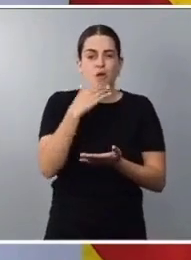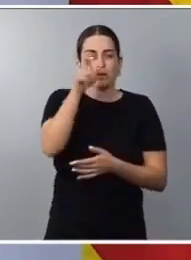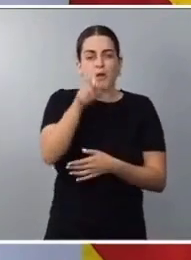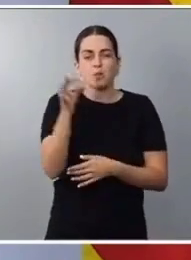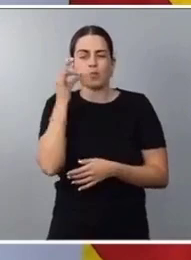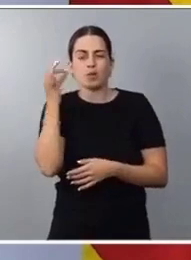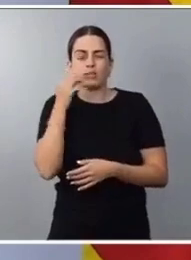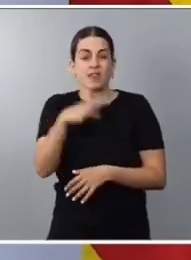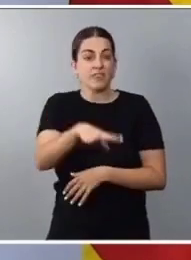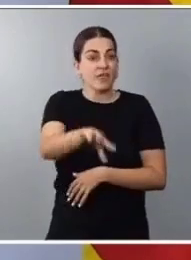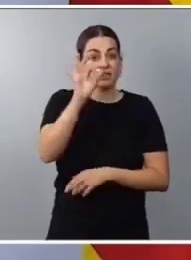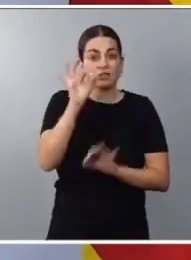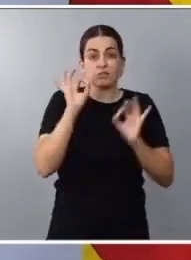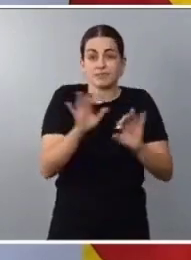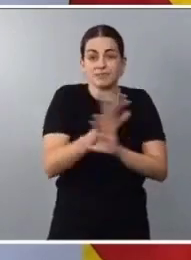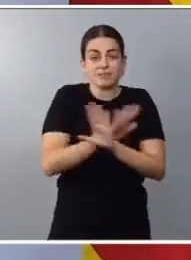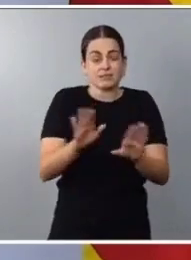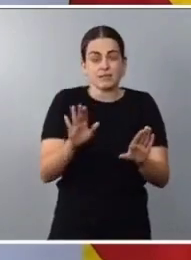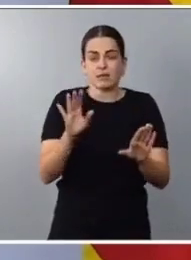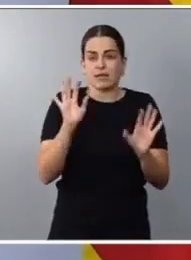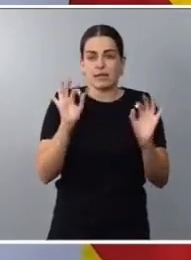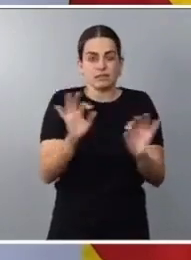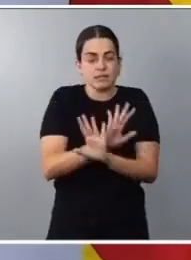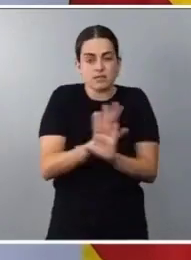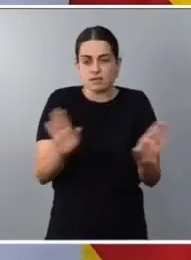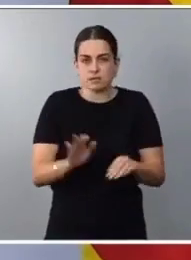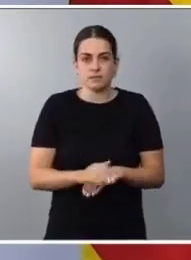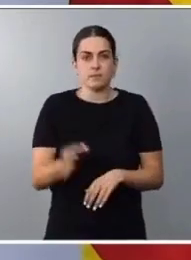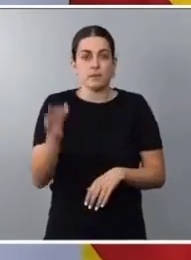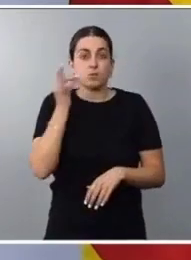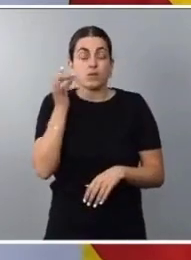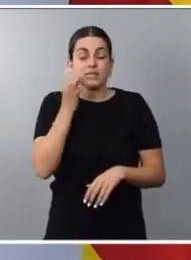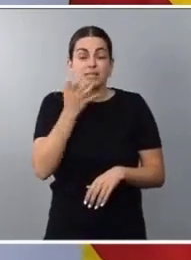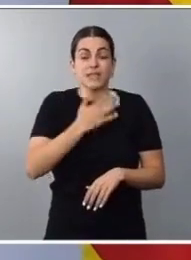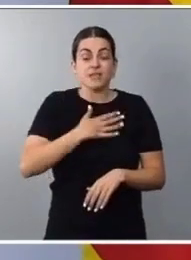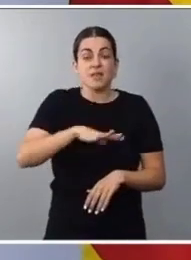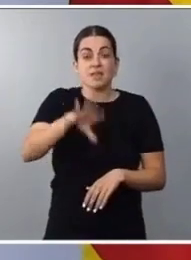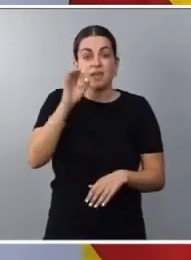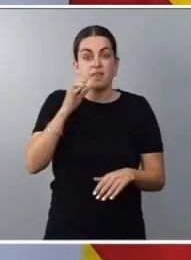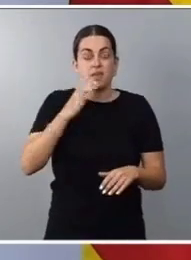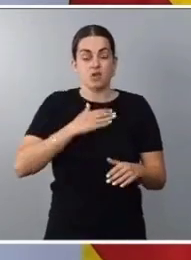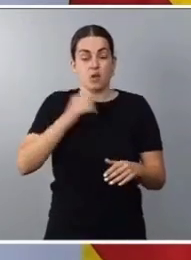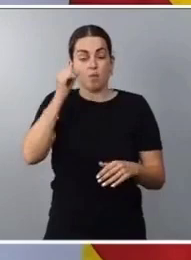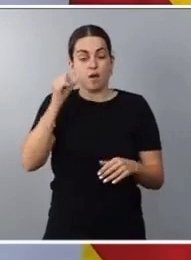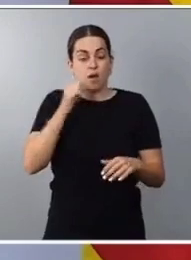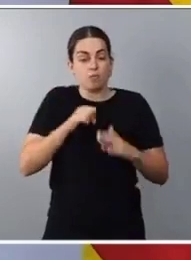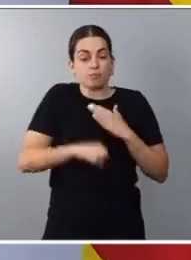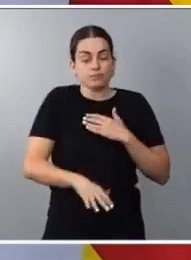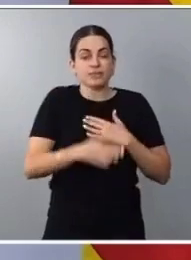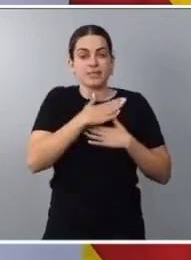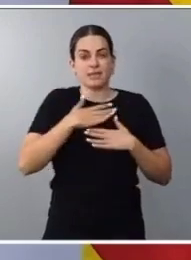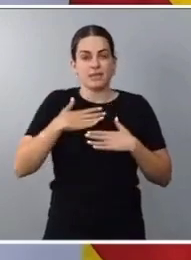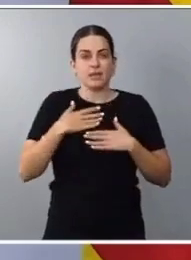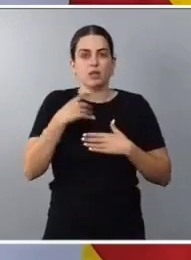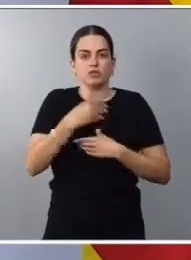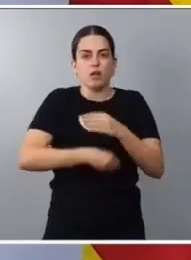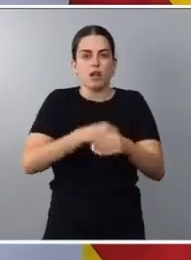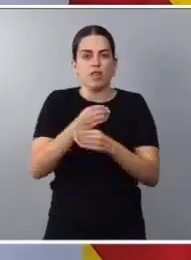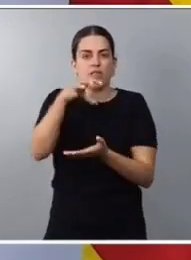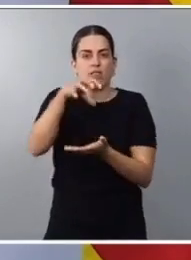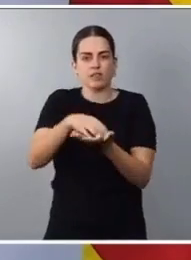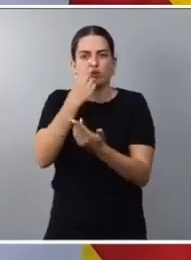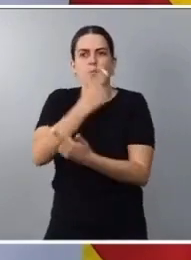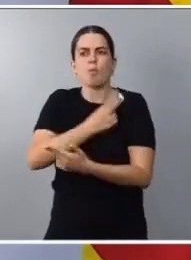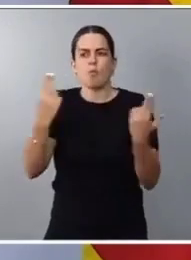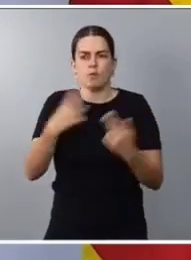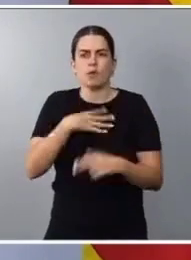decisión está tomada. Las mujeres que decidan interrumpir su embarazo podrán, por supuesto, hacerlo en un centro público, en